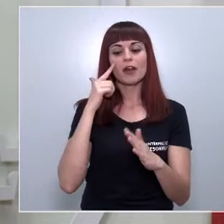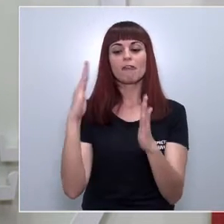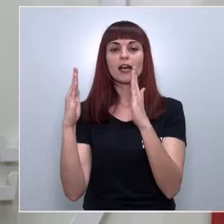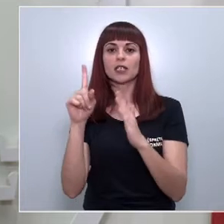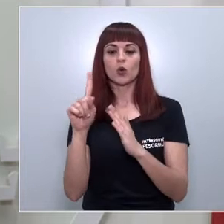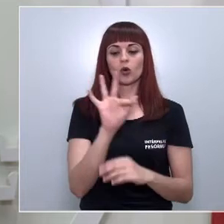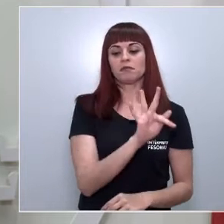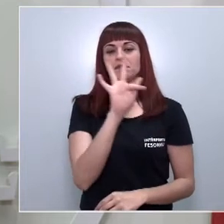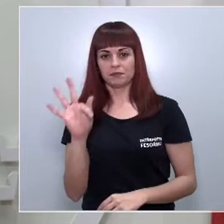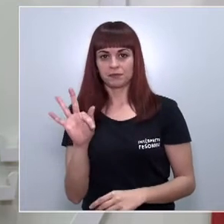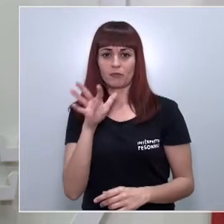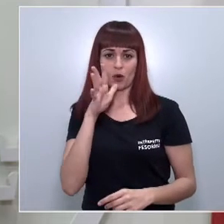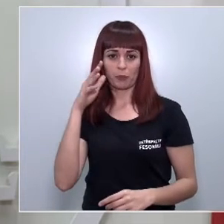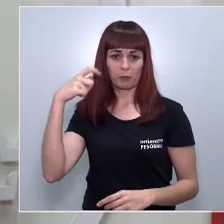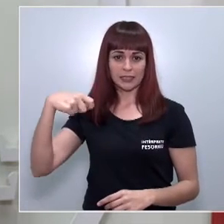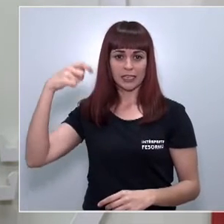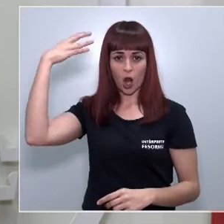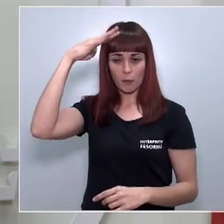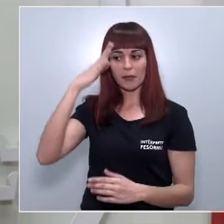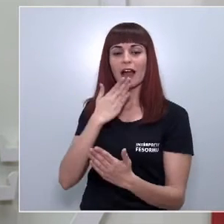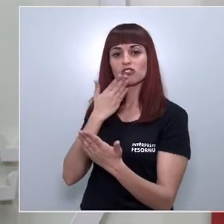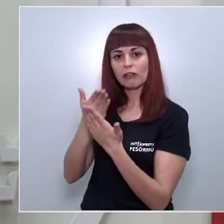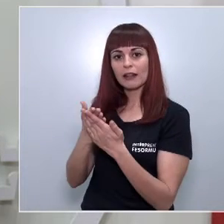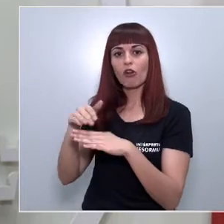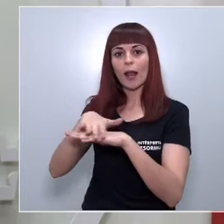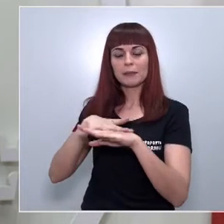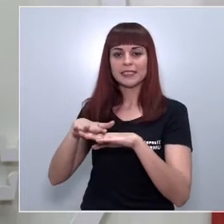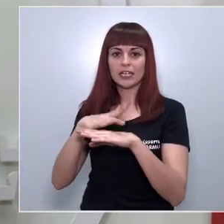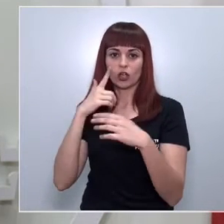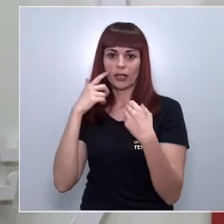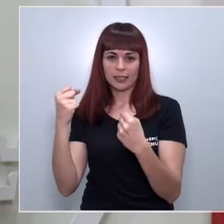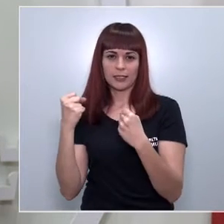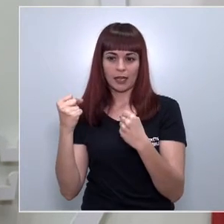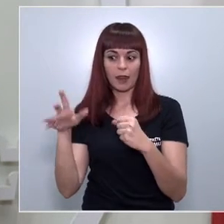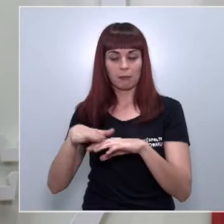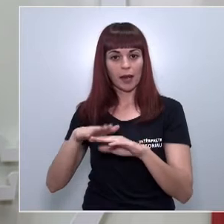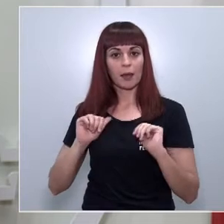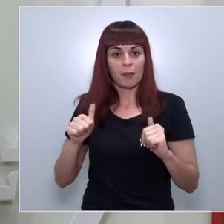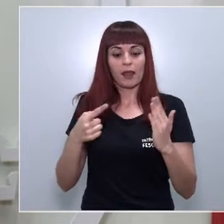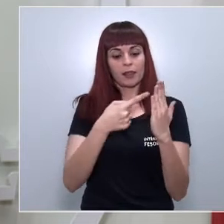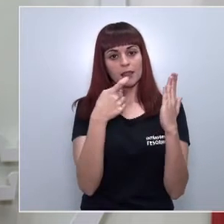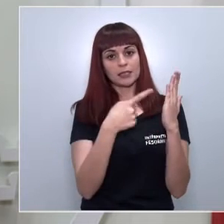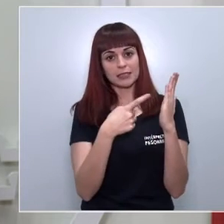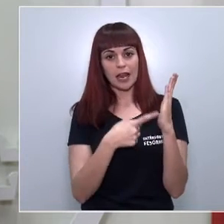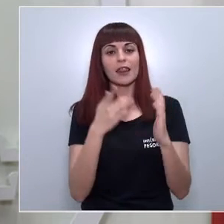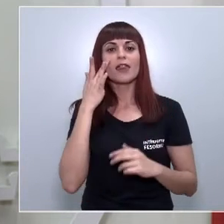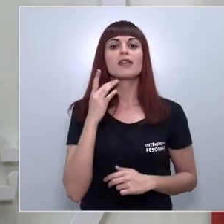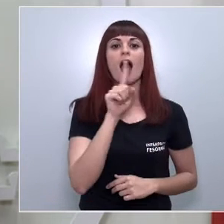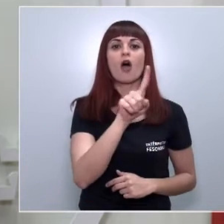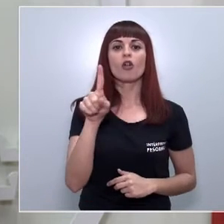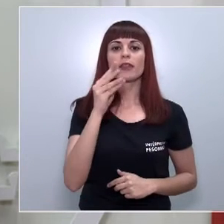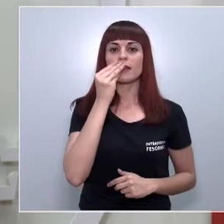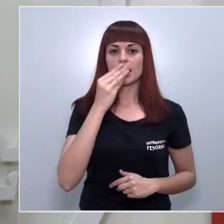que el presidente López Miras ha solicitado ya al Ministerio de Sanidad para poder comenzar la desescalada el día 11 de mayo.